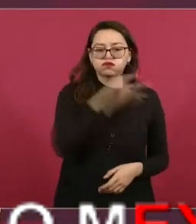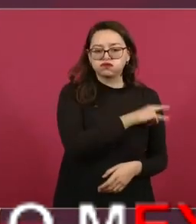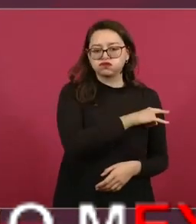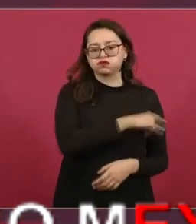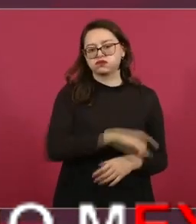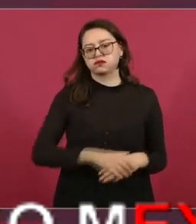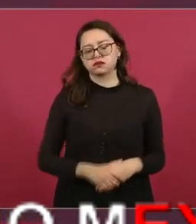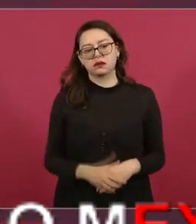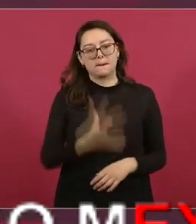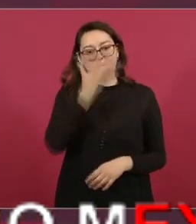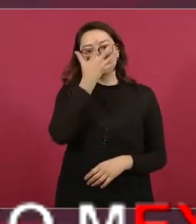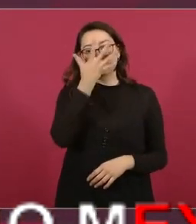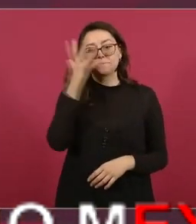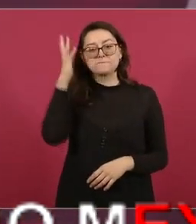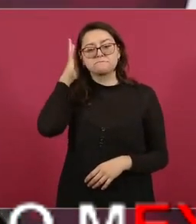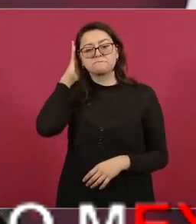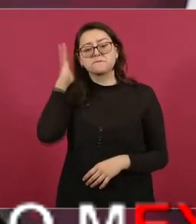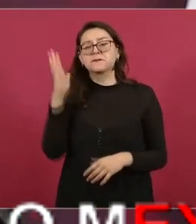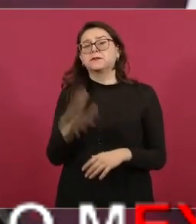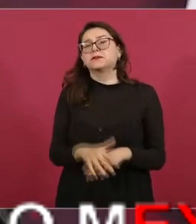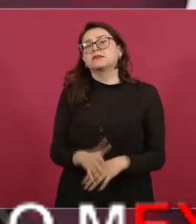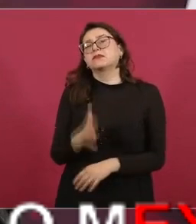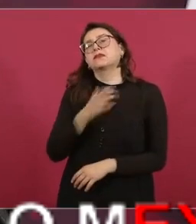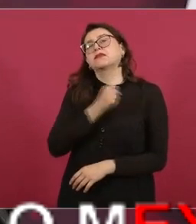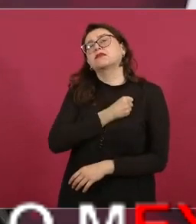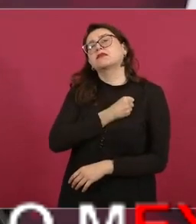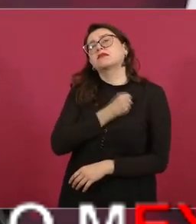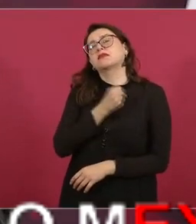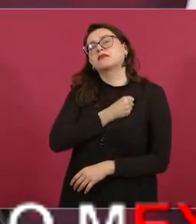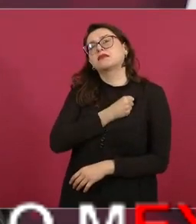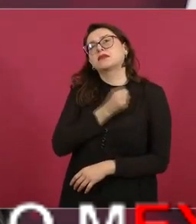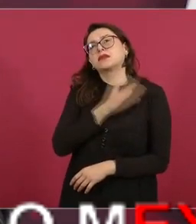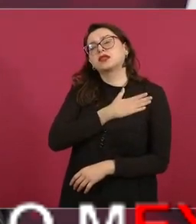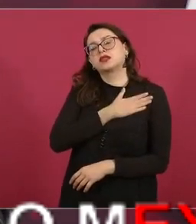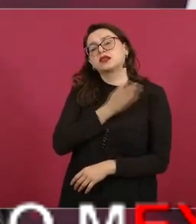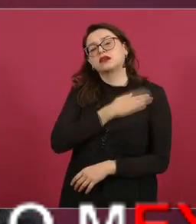se dan baños de pureza